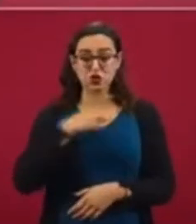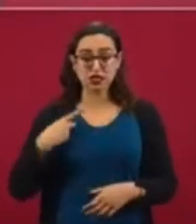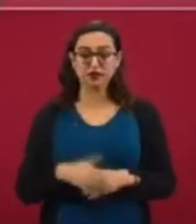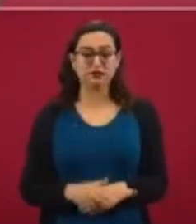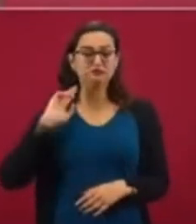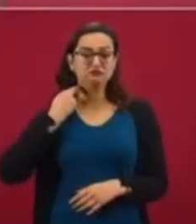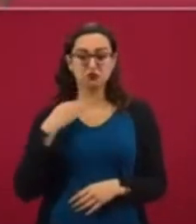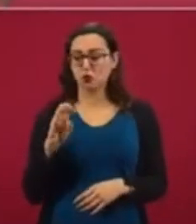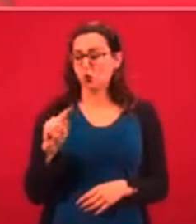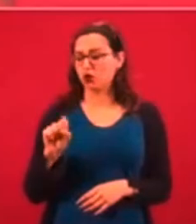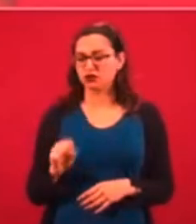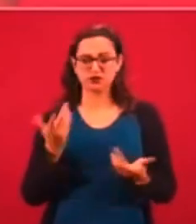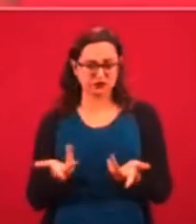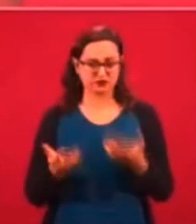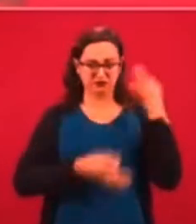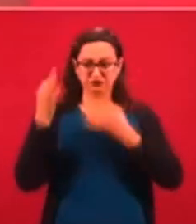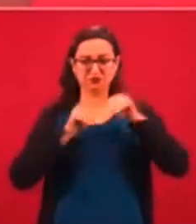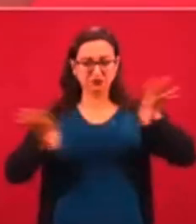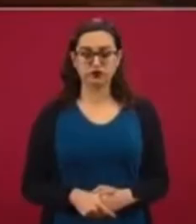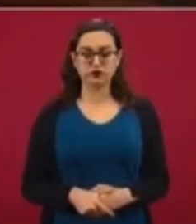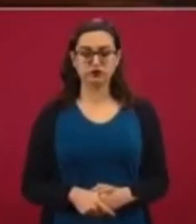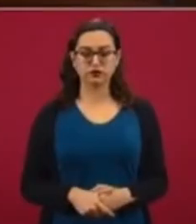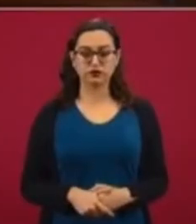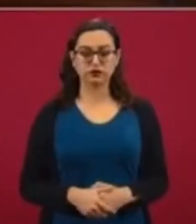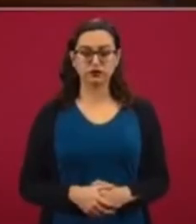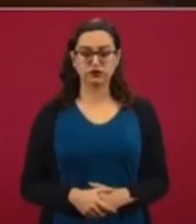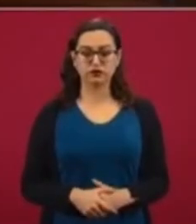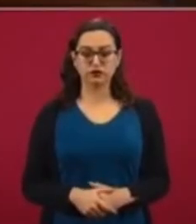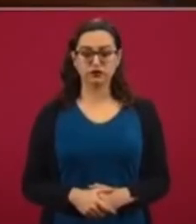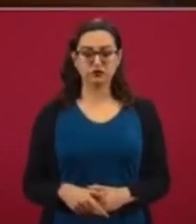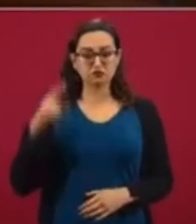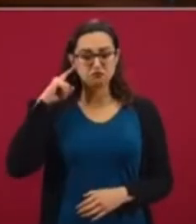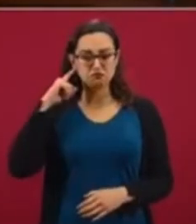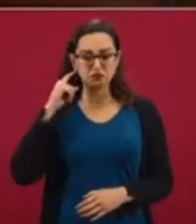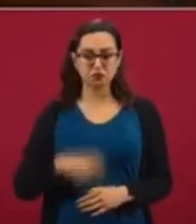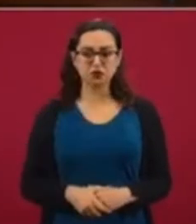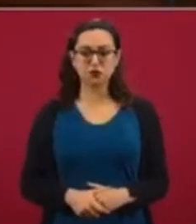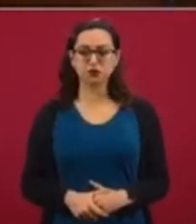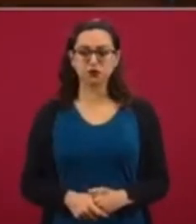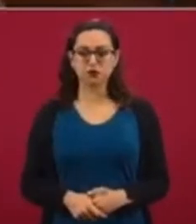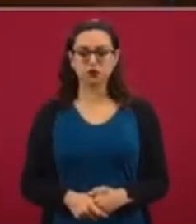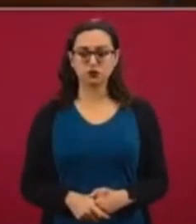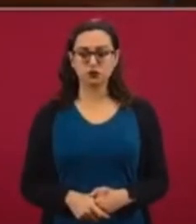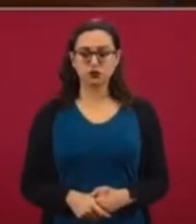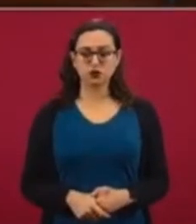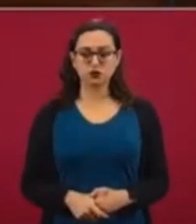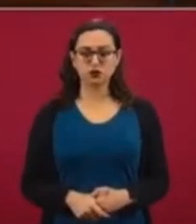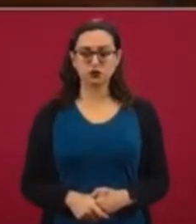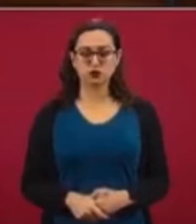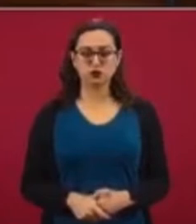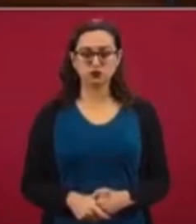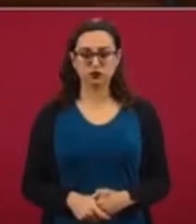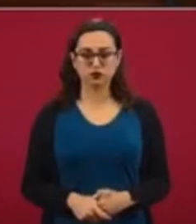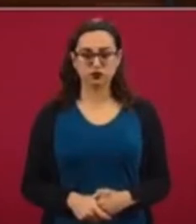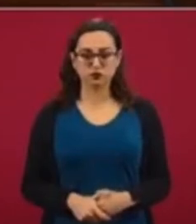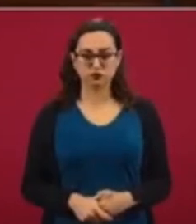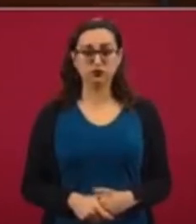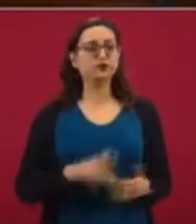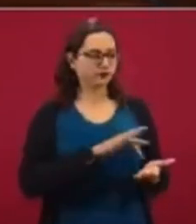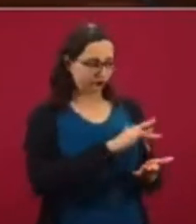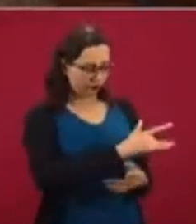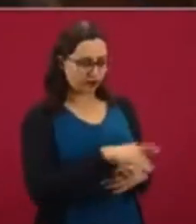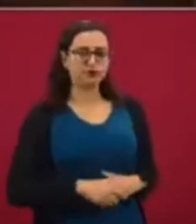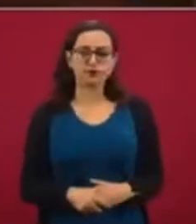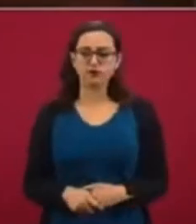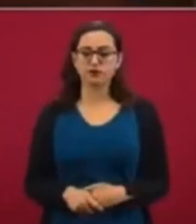llamados bots. Eso es inmoral. Pero también ahorita hay un grupo de youtuberos que son abrazados por presidencia. Gracias.